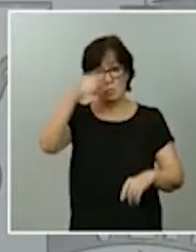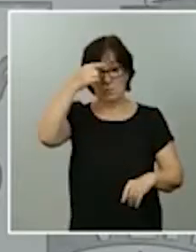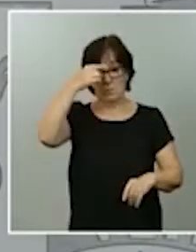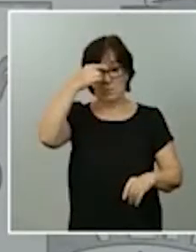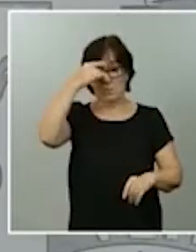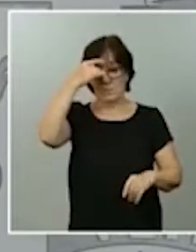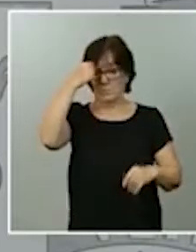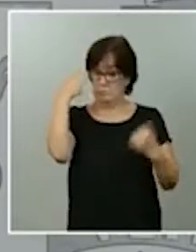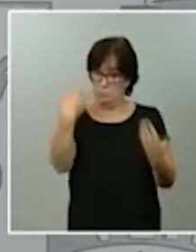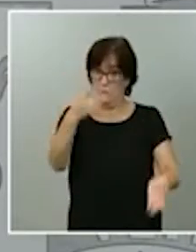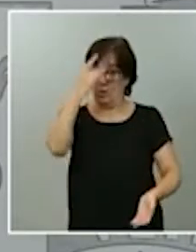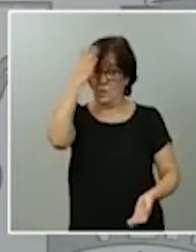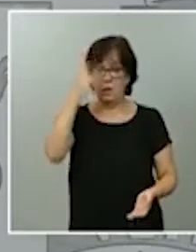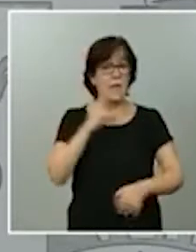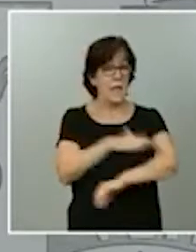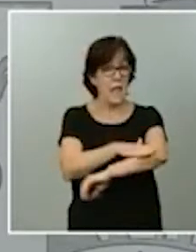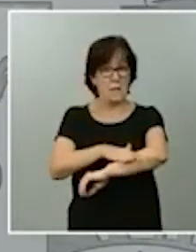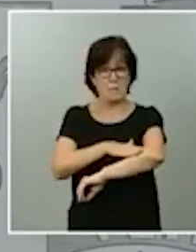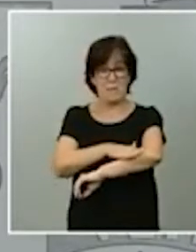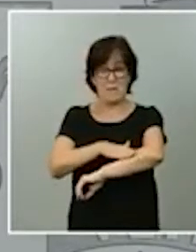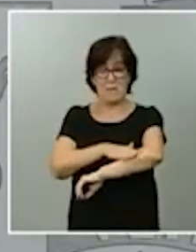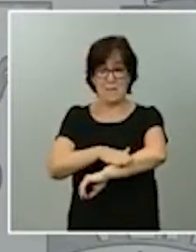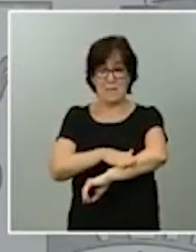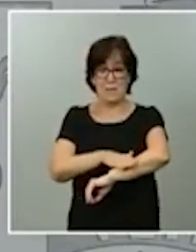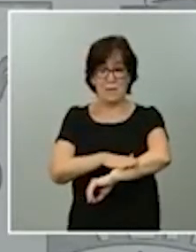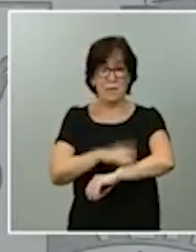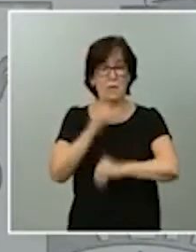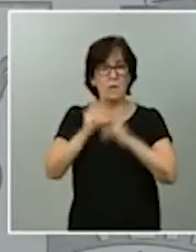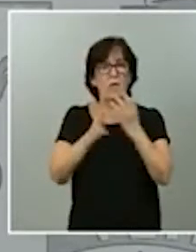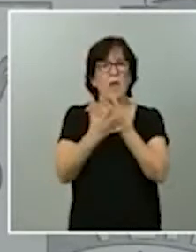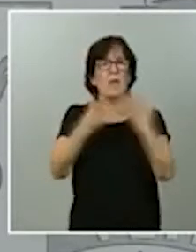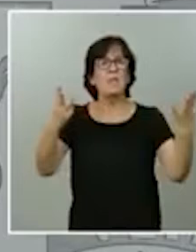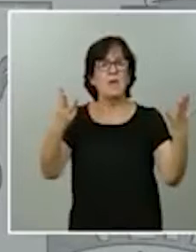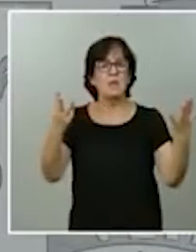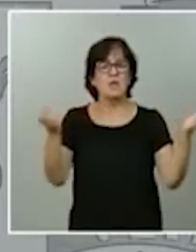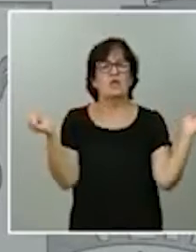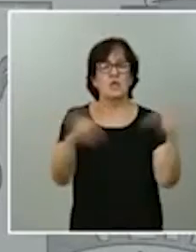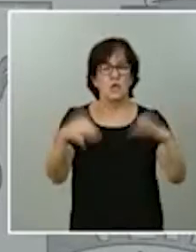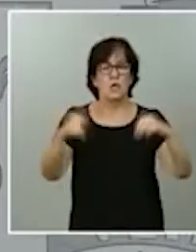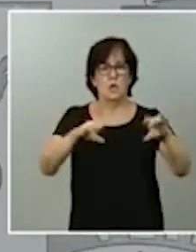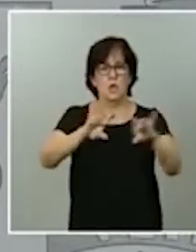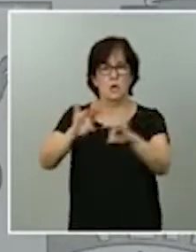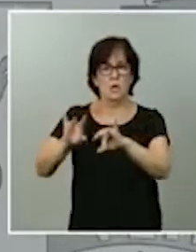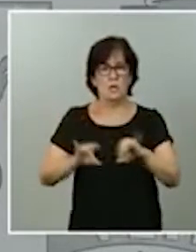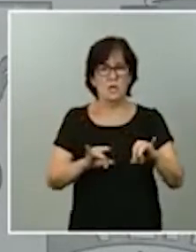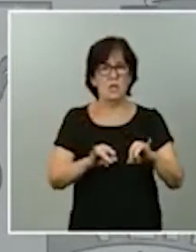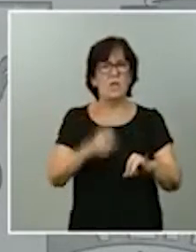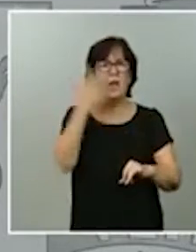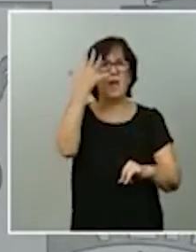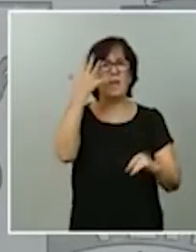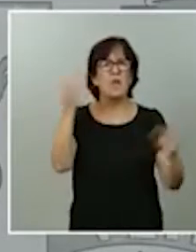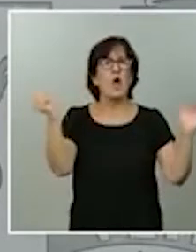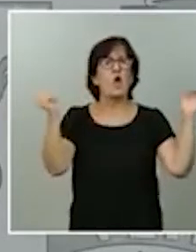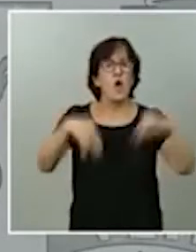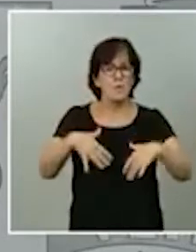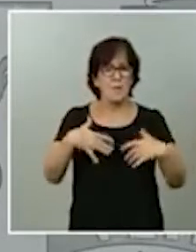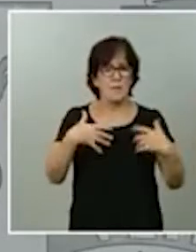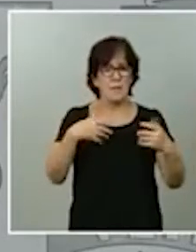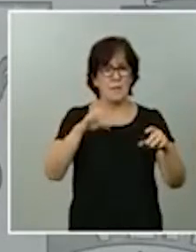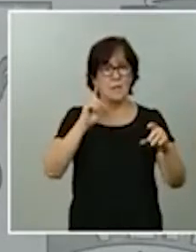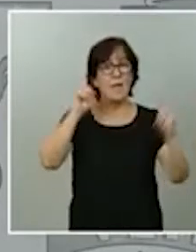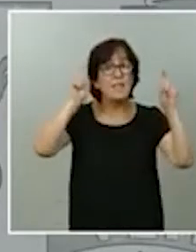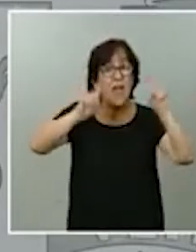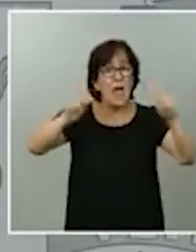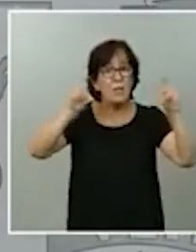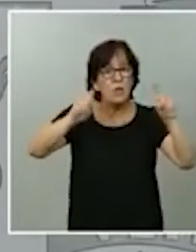el Ministerio ha mantenido 18 encuentros territoriales entre los cuales se celebrado cinco conferencias sectoriales de educación con